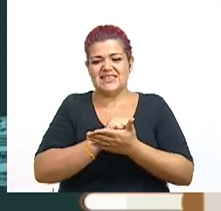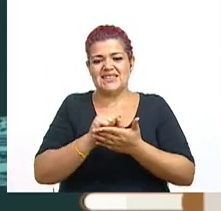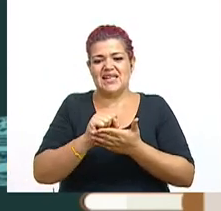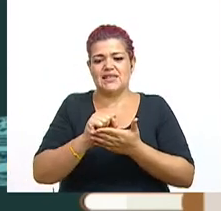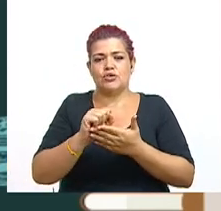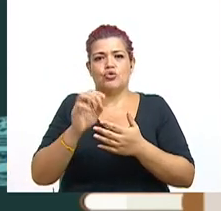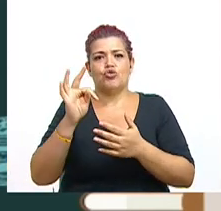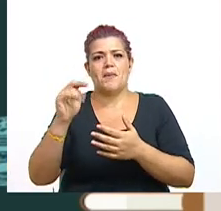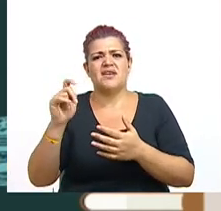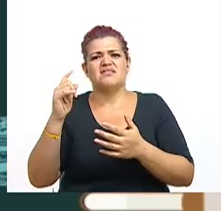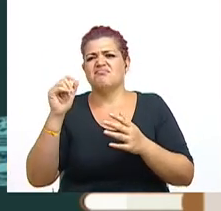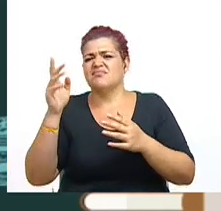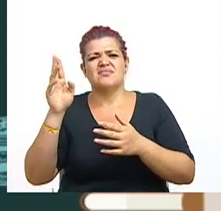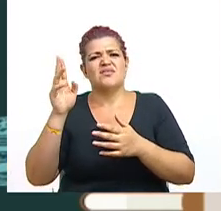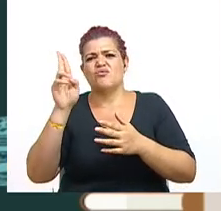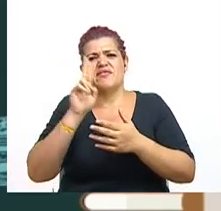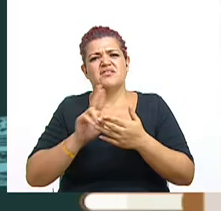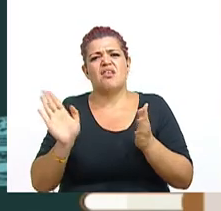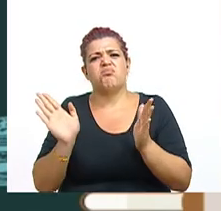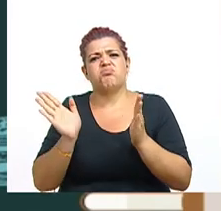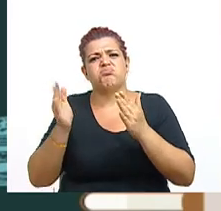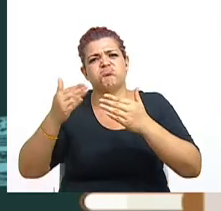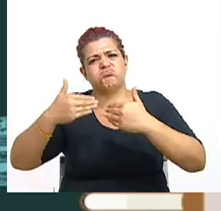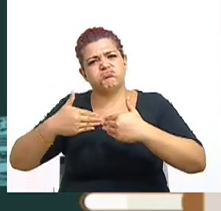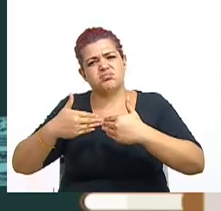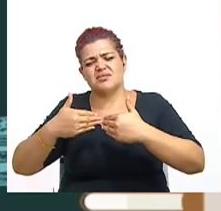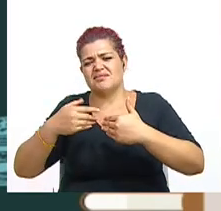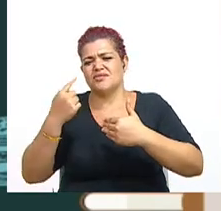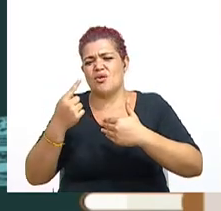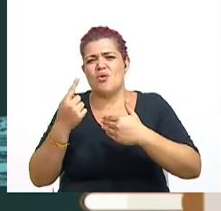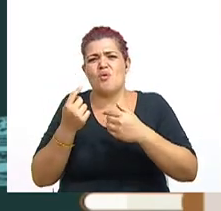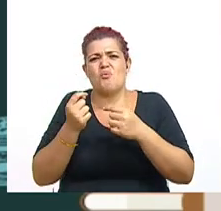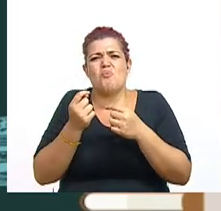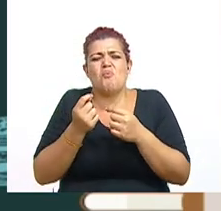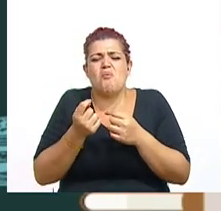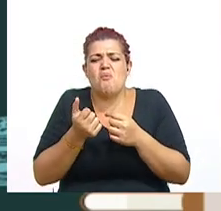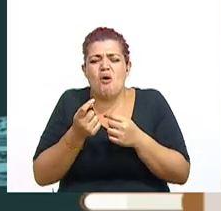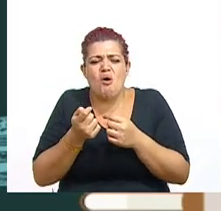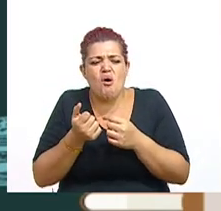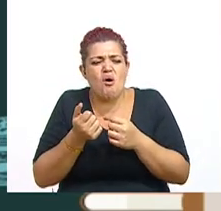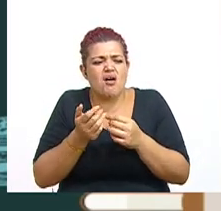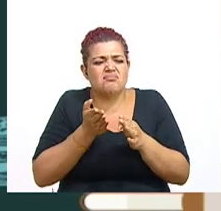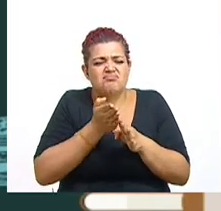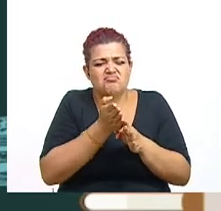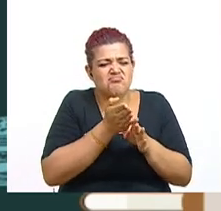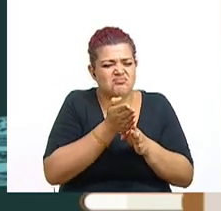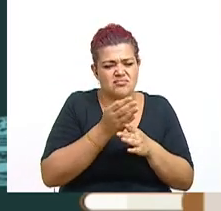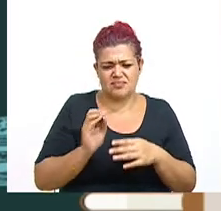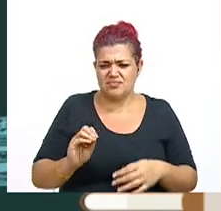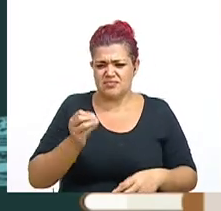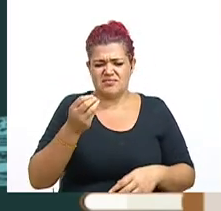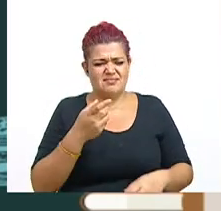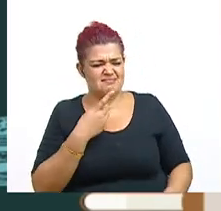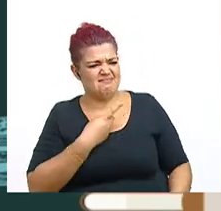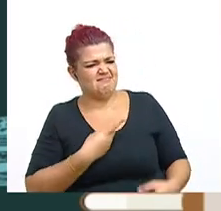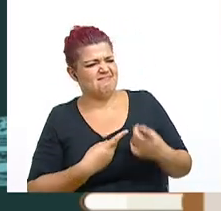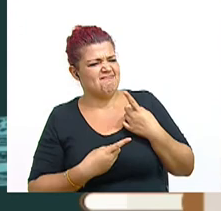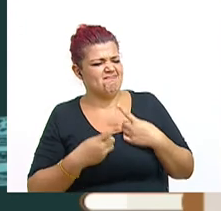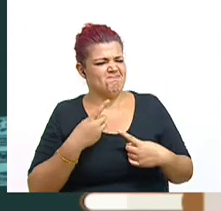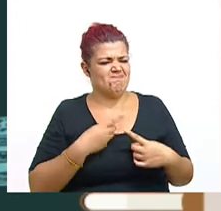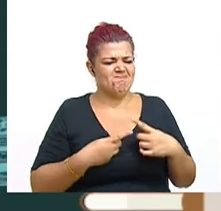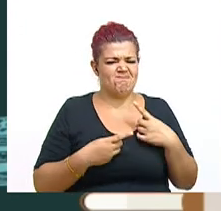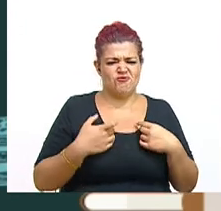Tomás se cerraron por última vez y solo sobrevivieron pocas facultades. Muchos jóvenes quedaron deseosos de aprender